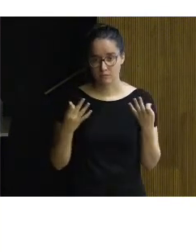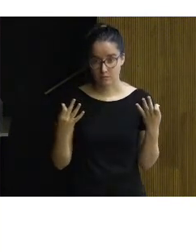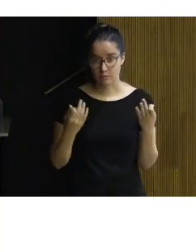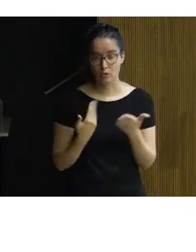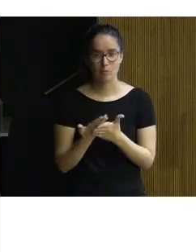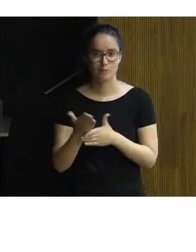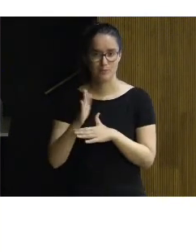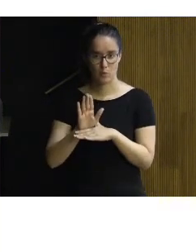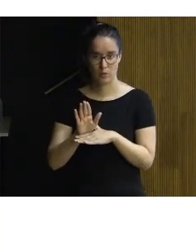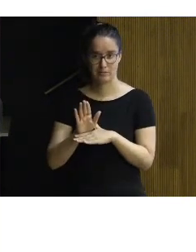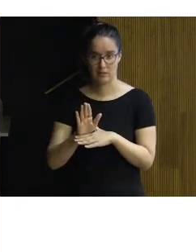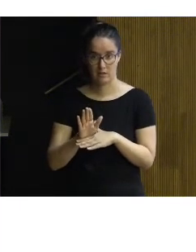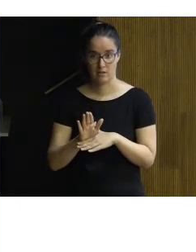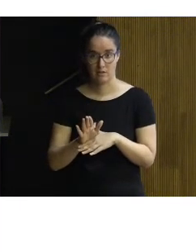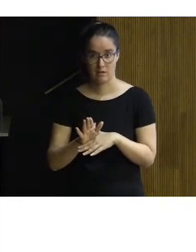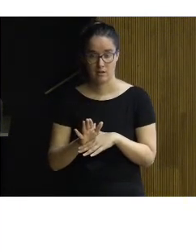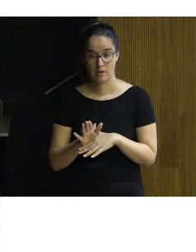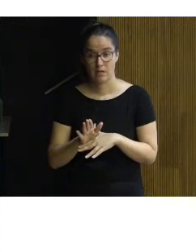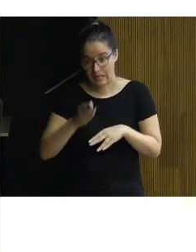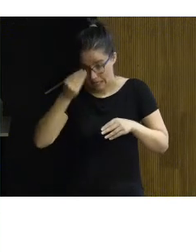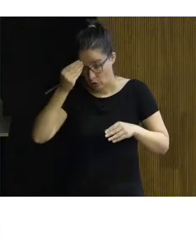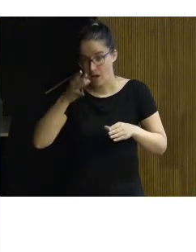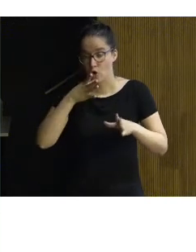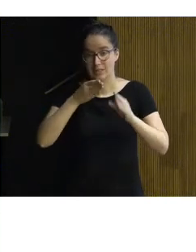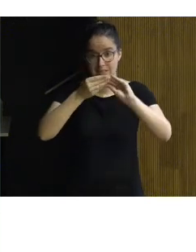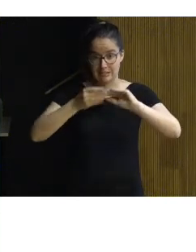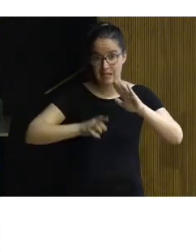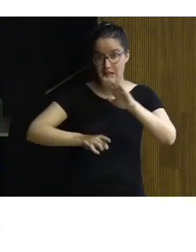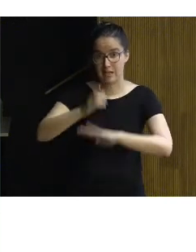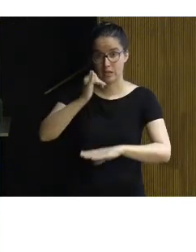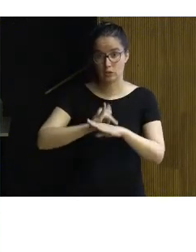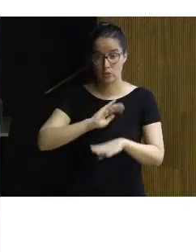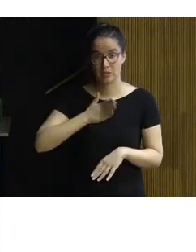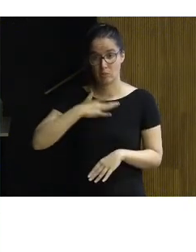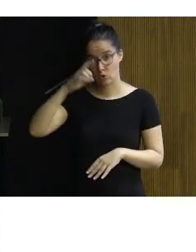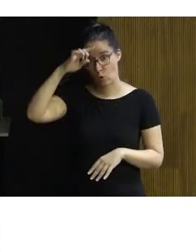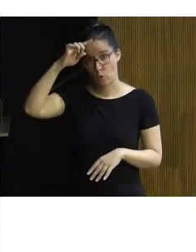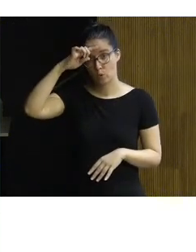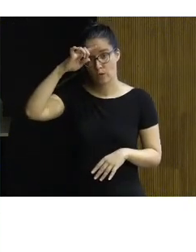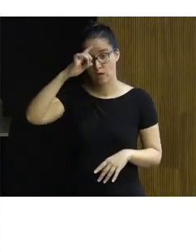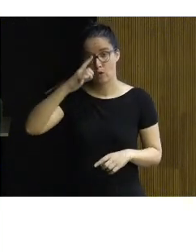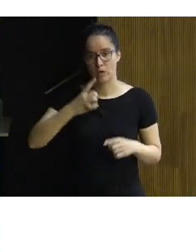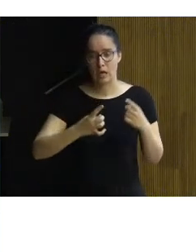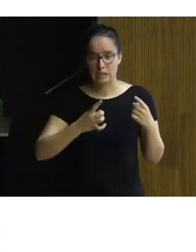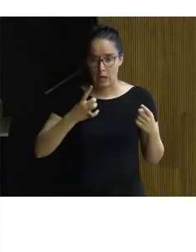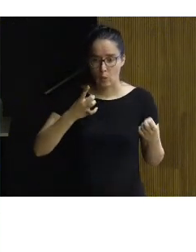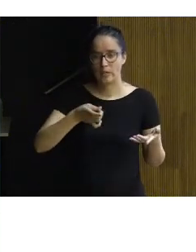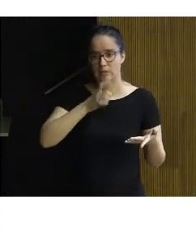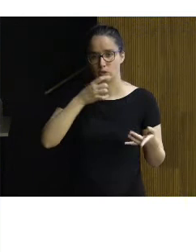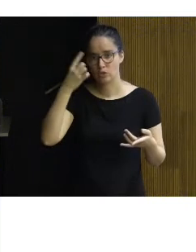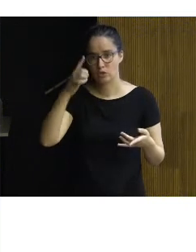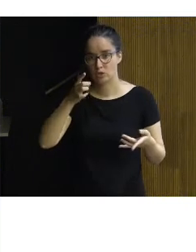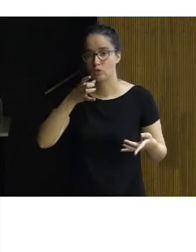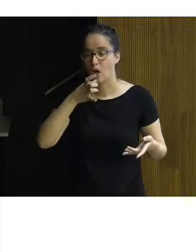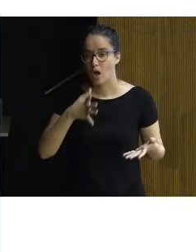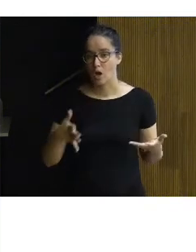una propuesta que es la que se está entiendo desarrollando ahora en el Instituto de Patrimonio Cultural con las dificultades que haya bueno yo lanzo